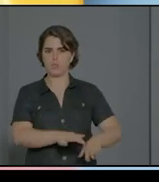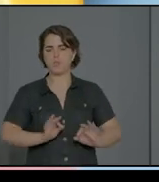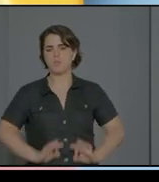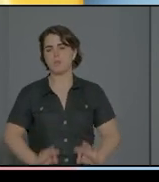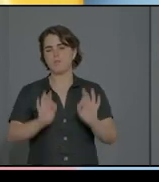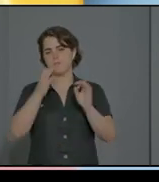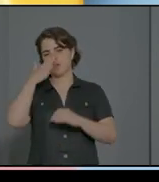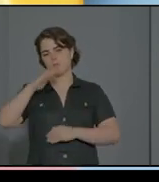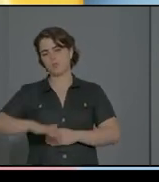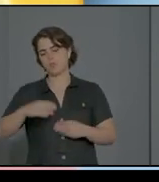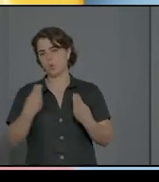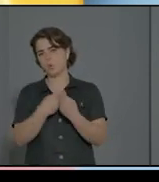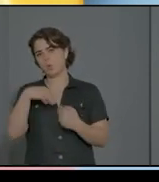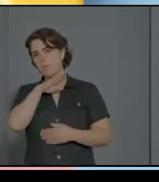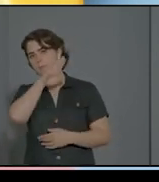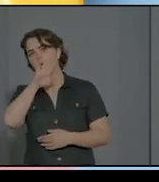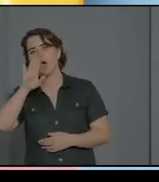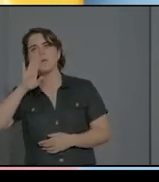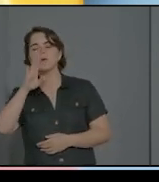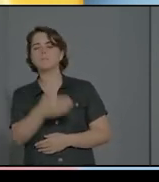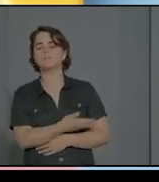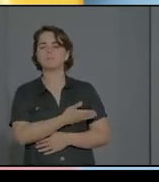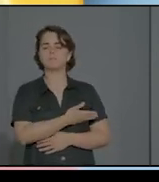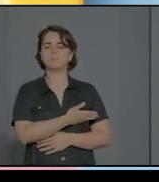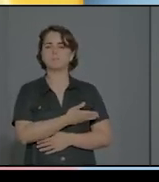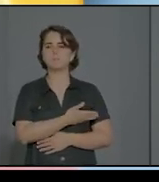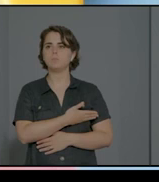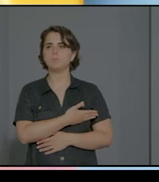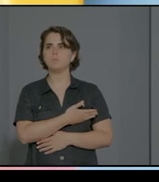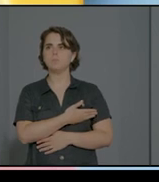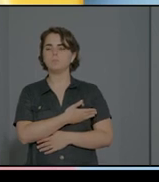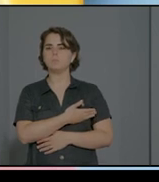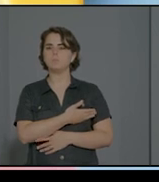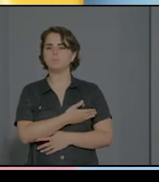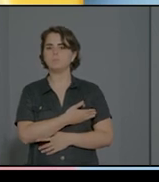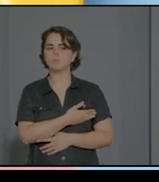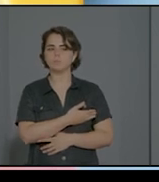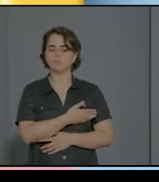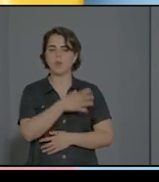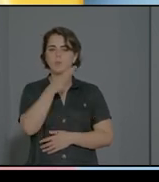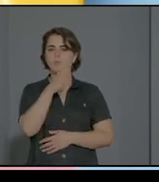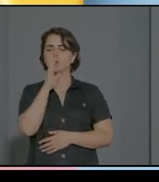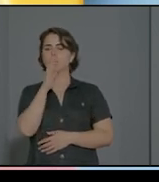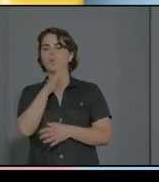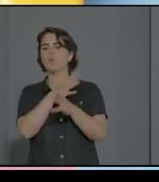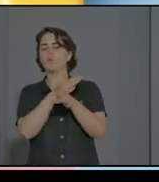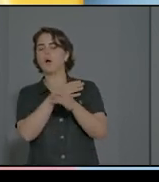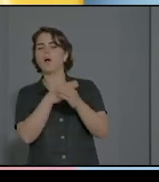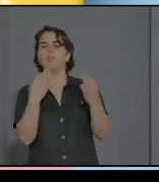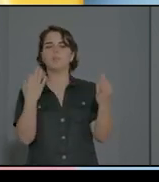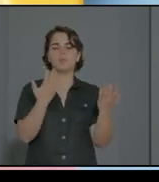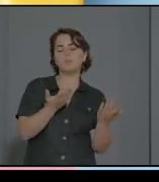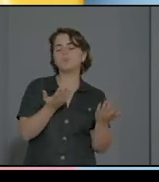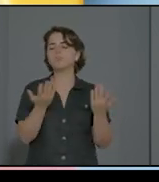estamos, bueno, está jugando con unos juguetes, el niño juega